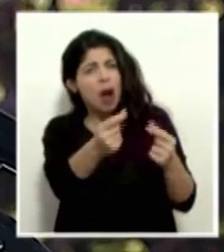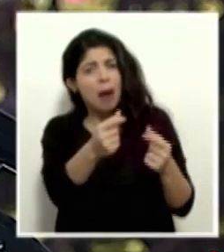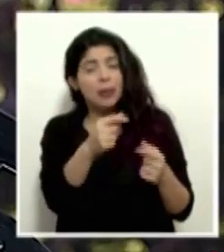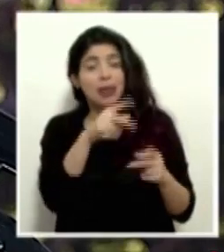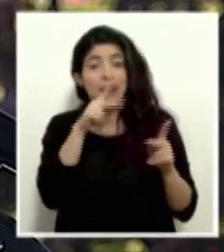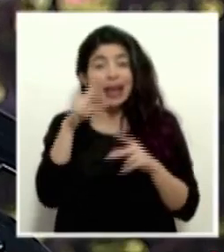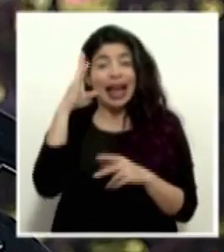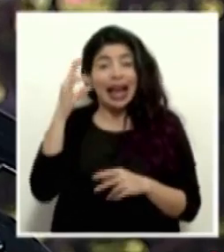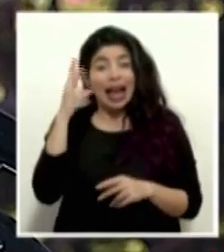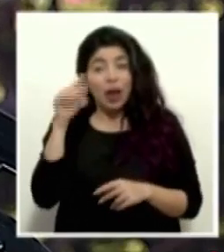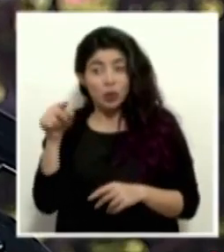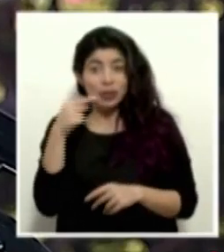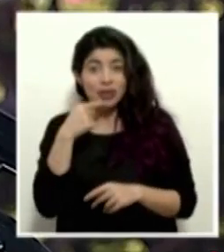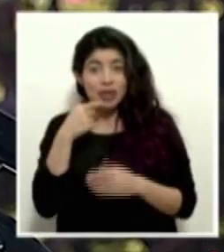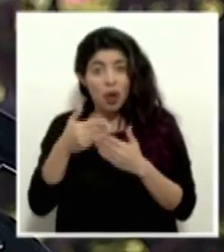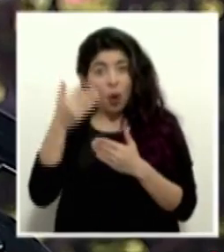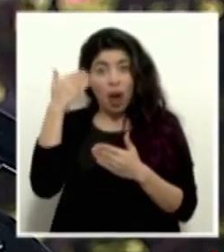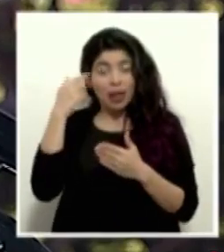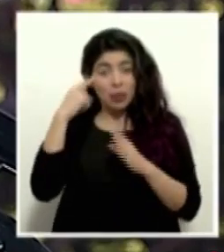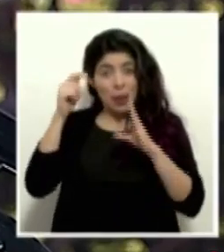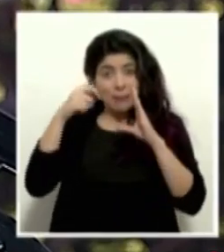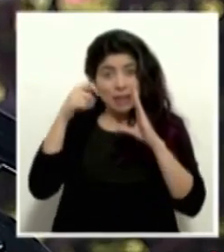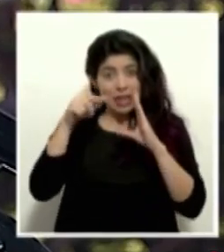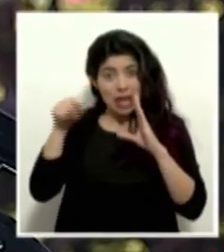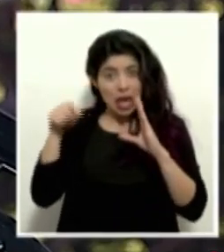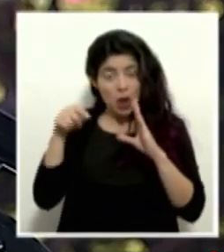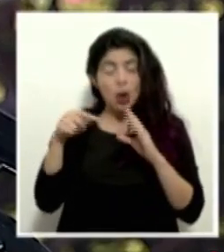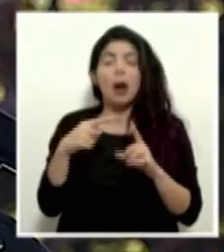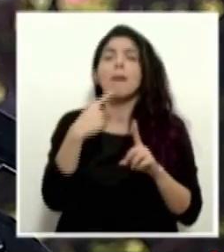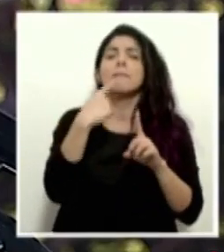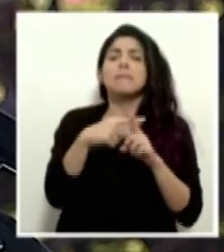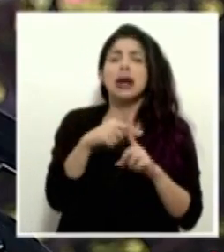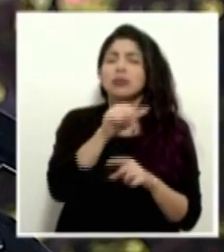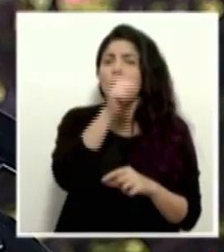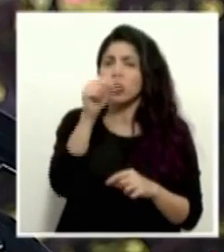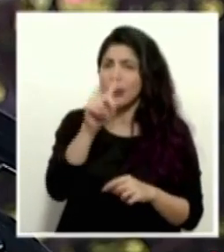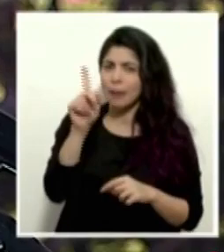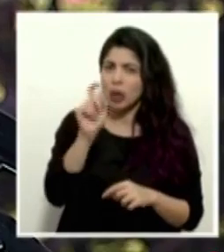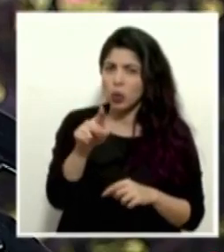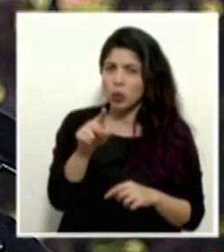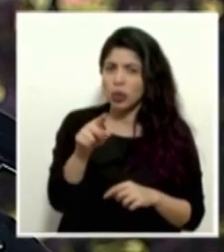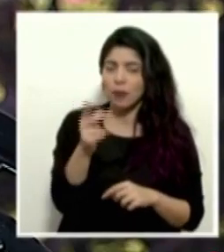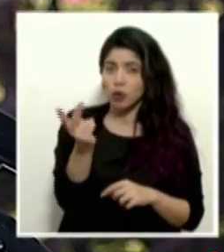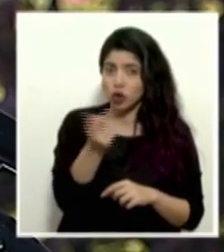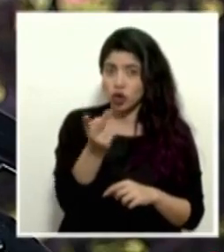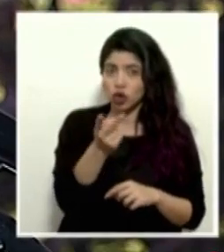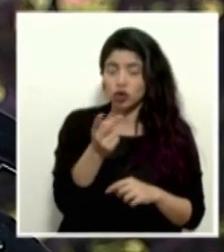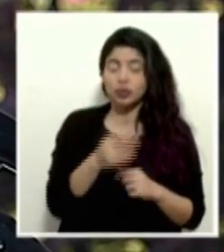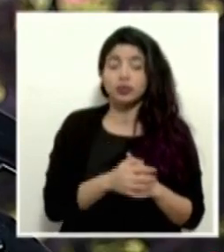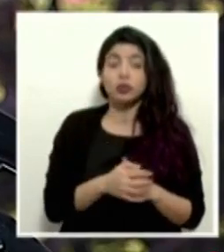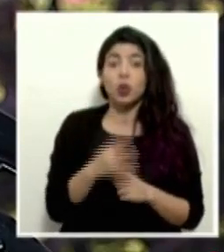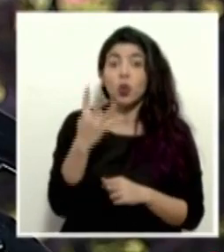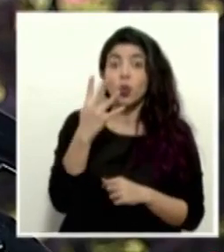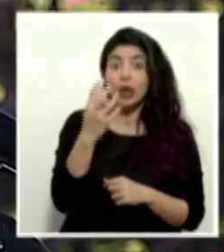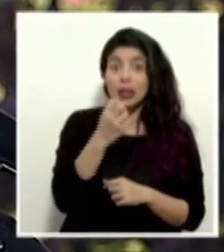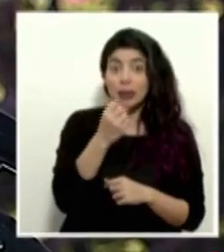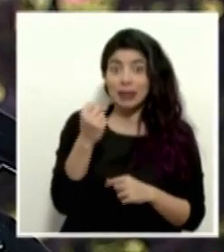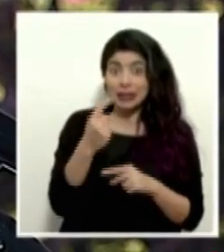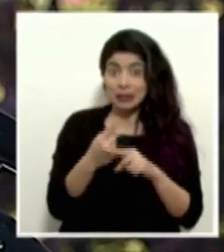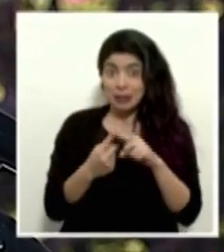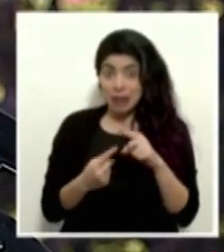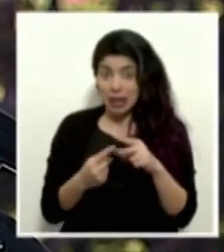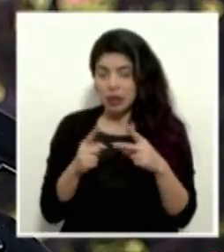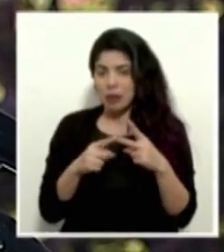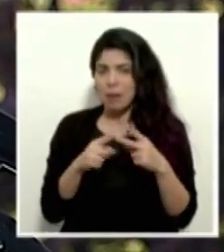conspiraciones que usted se estaba refiriendo por su video. Y la siguiente pregunta, para los dos, luego de cuatro meses y medio,